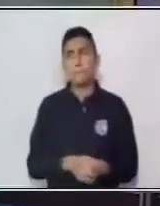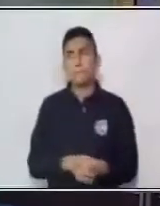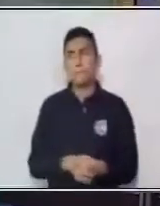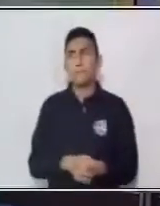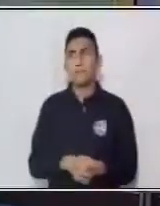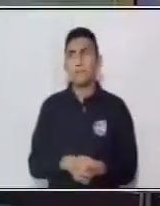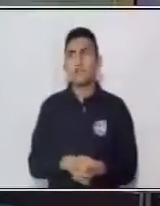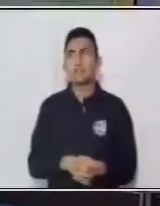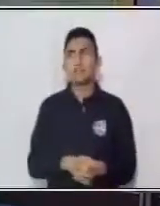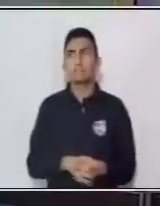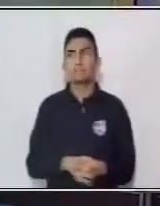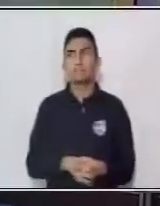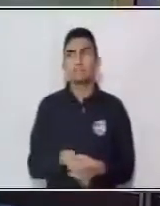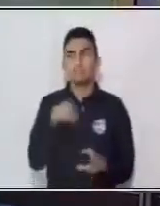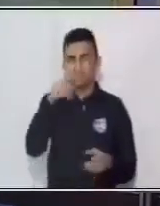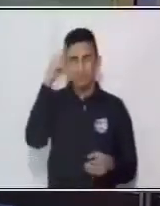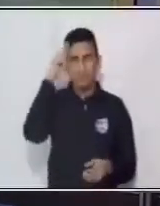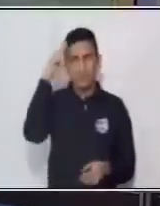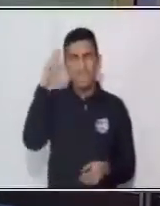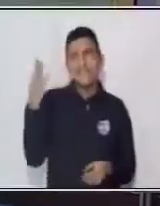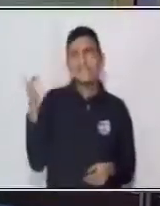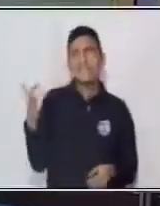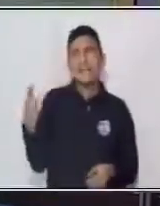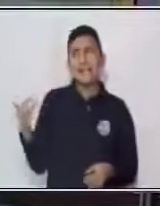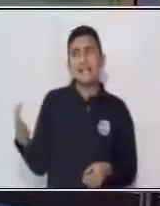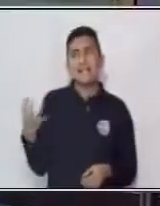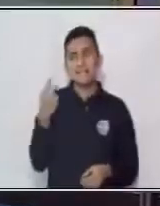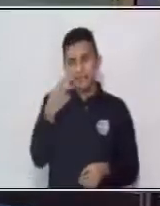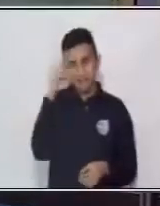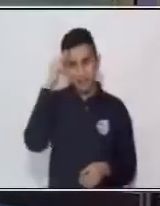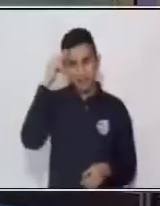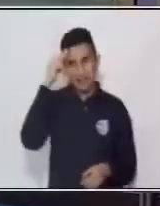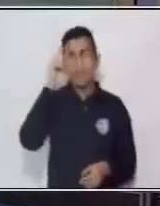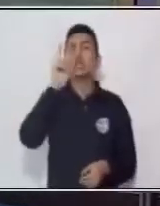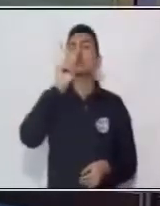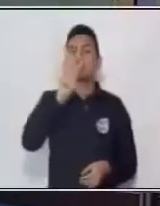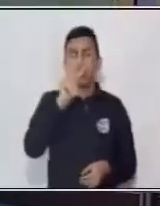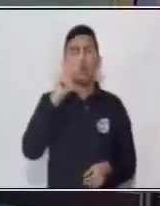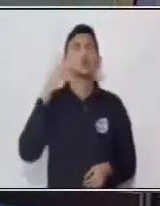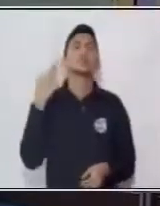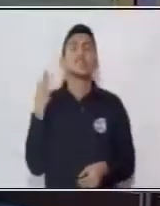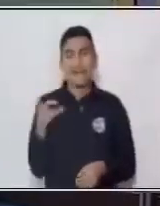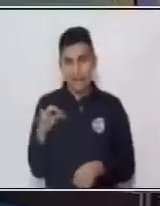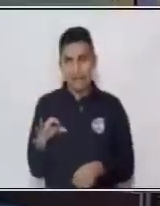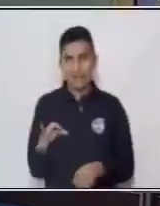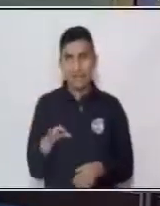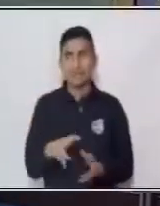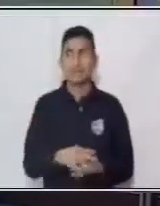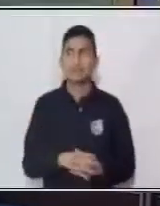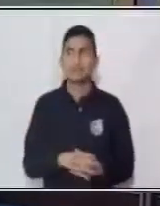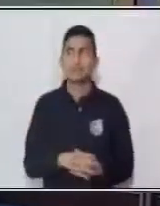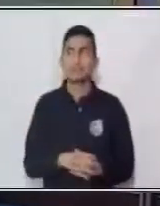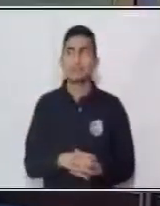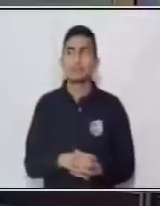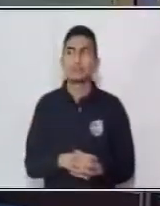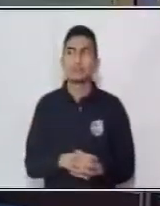¿Cuántos de color celeste tenía? Dos de color celeste. Entonces pongo el signo de suma.